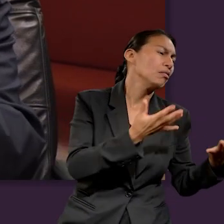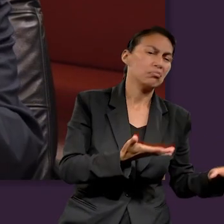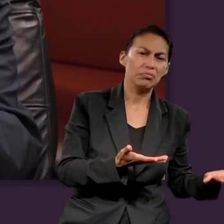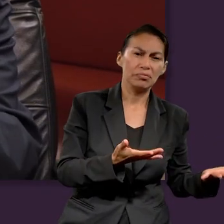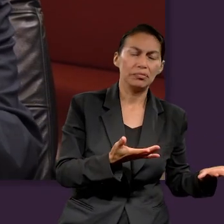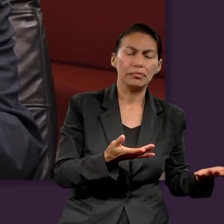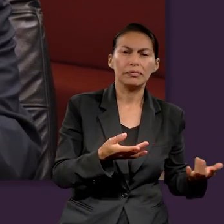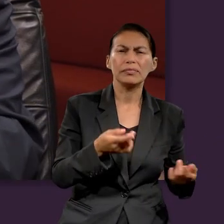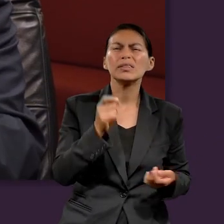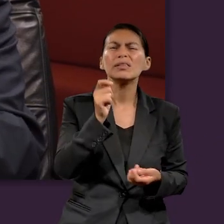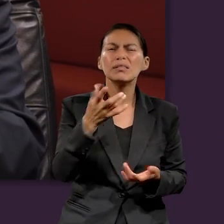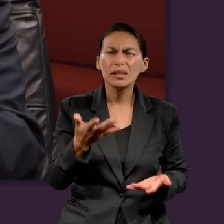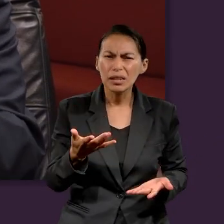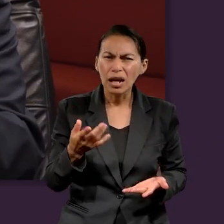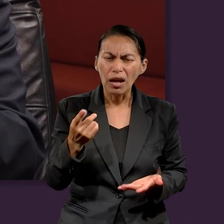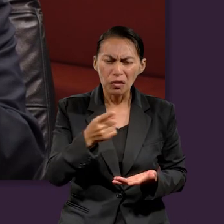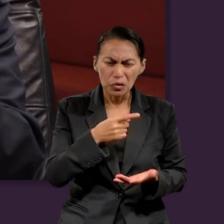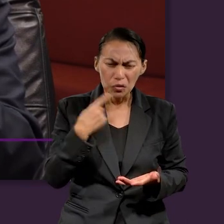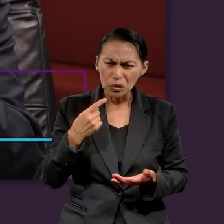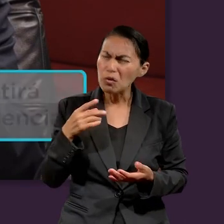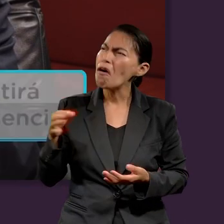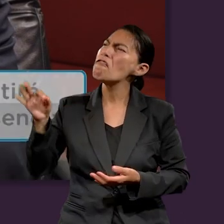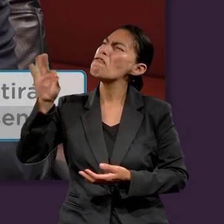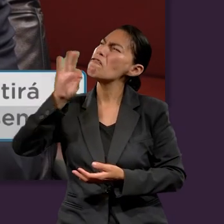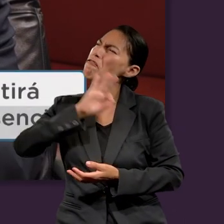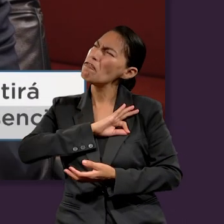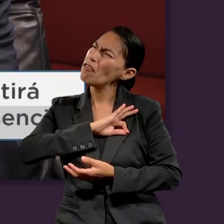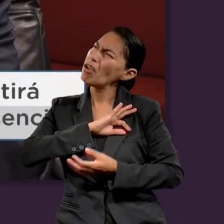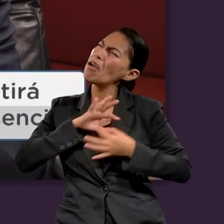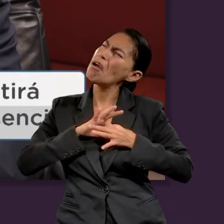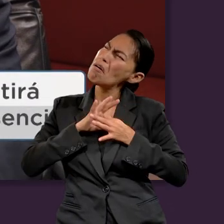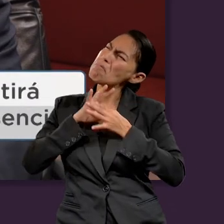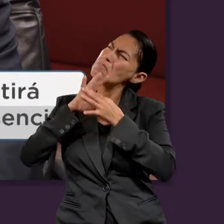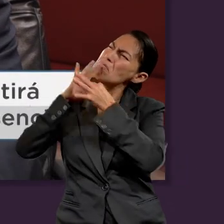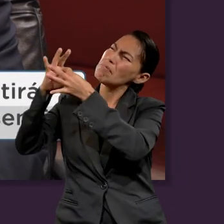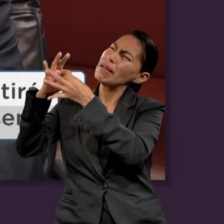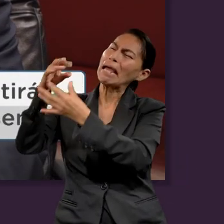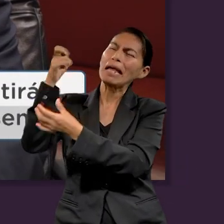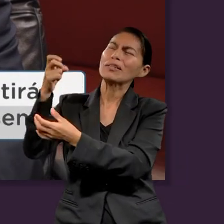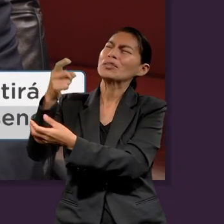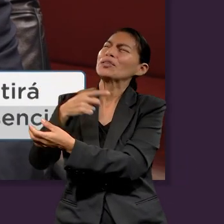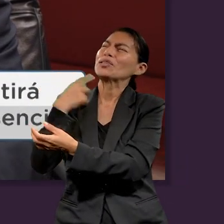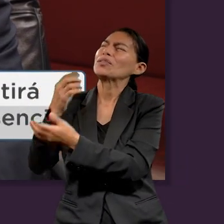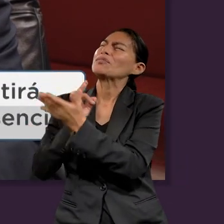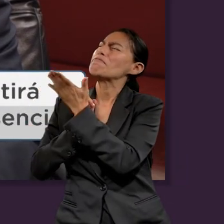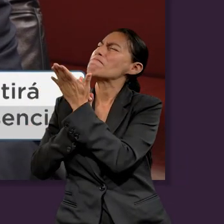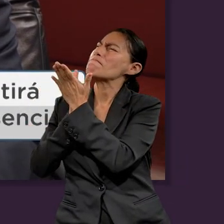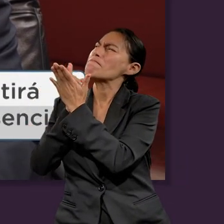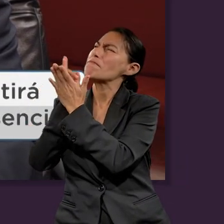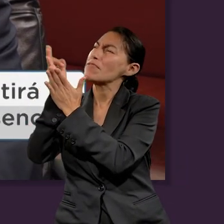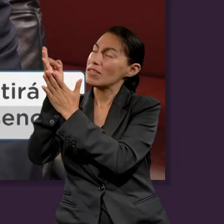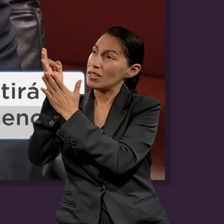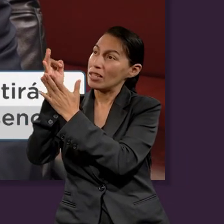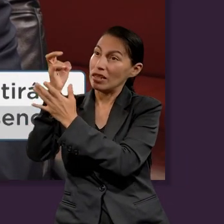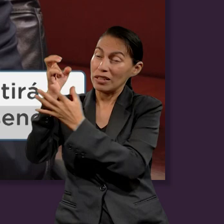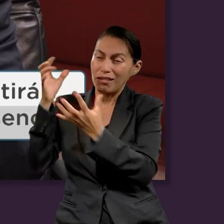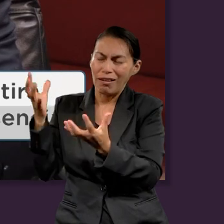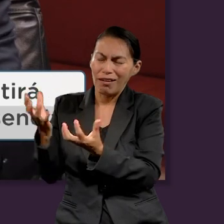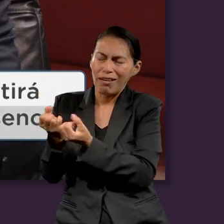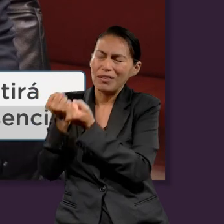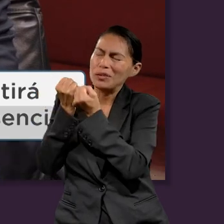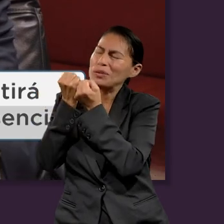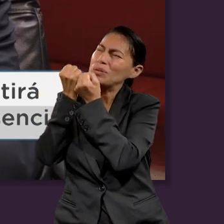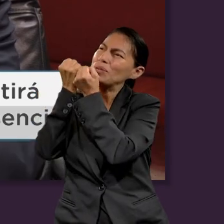relación con Cristo, es decir, de una relación de fe en el Salvador, es lo que nos permitirá mantener una vida